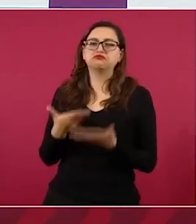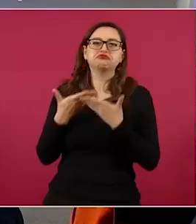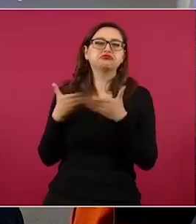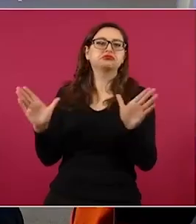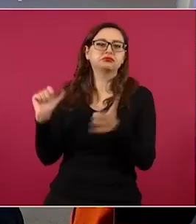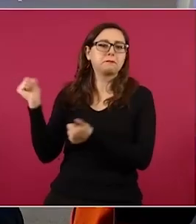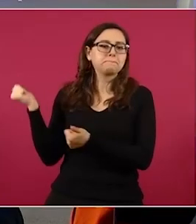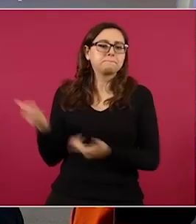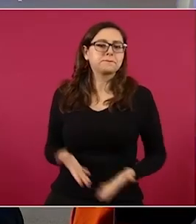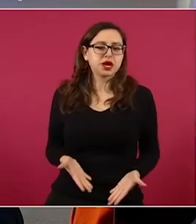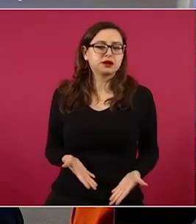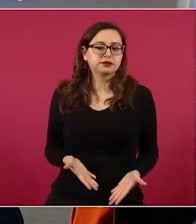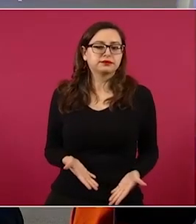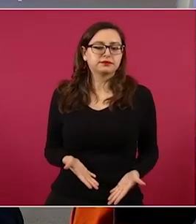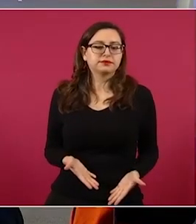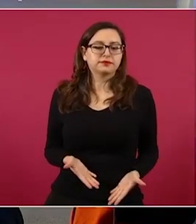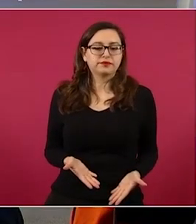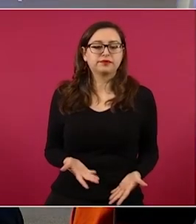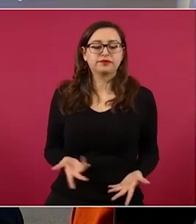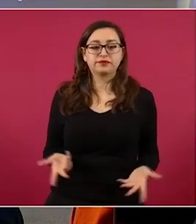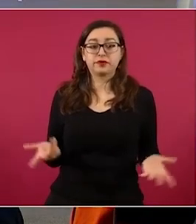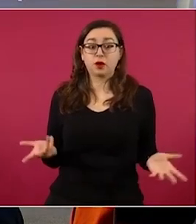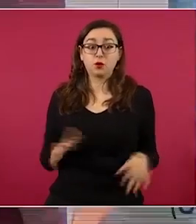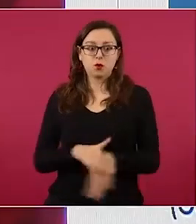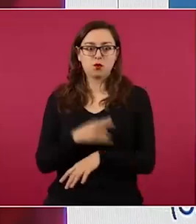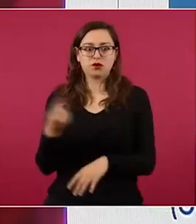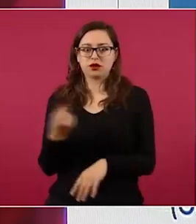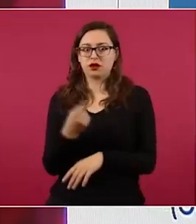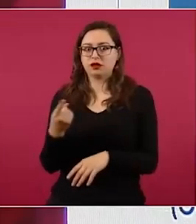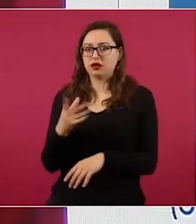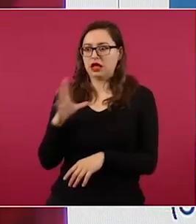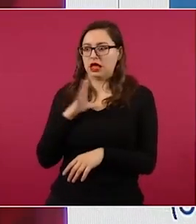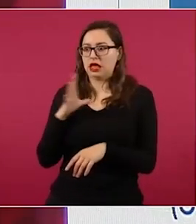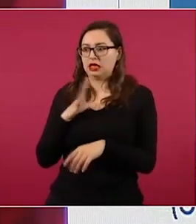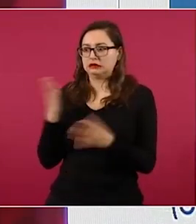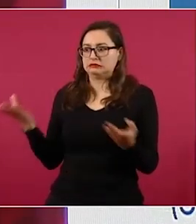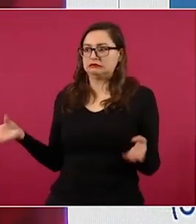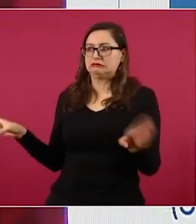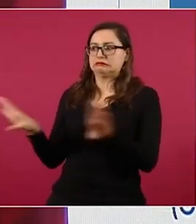es decir, quitar aranceles.